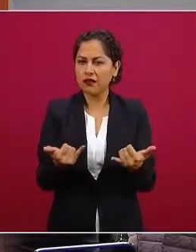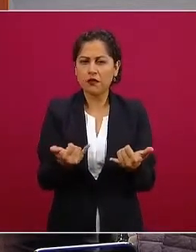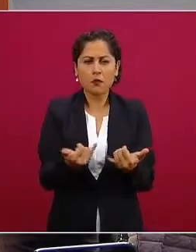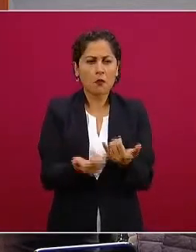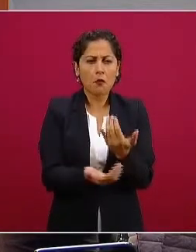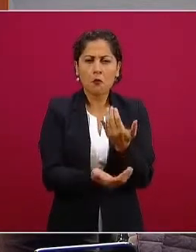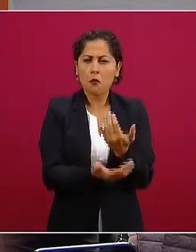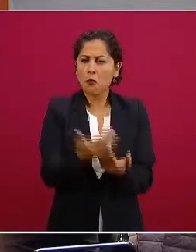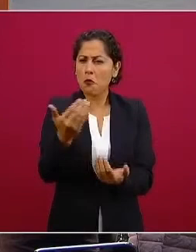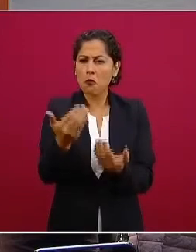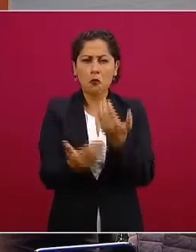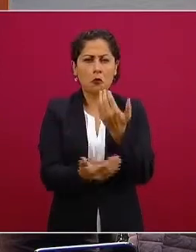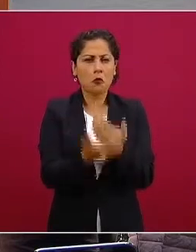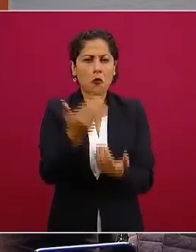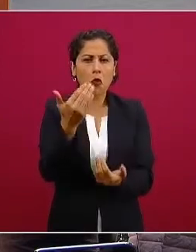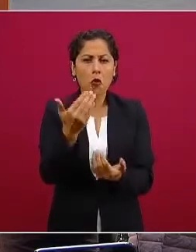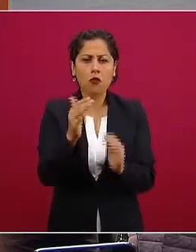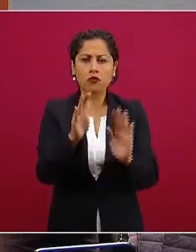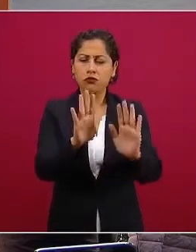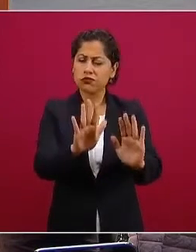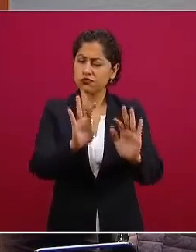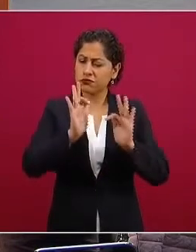pero ya van a ir entendiendo